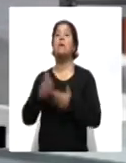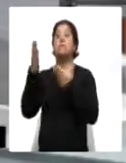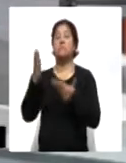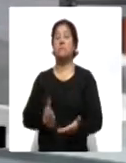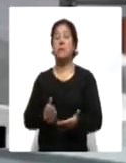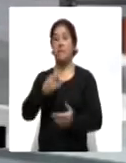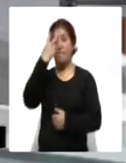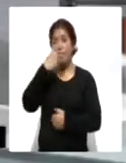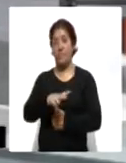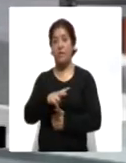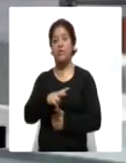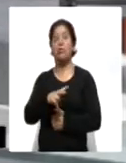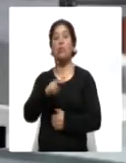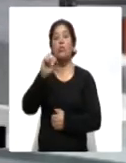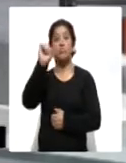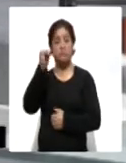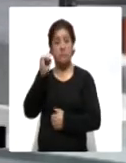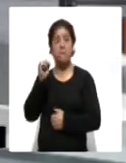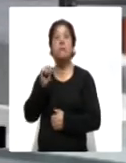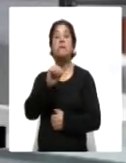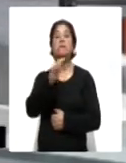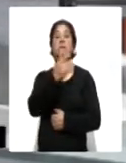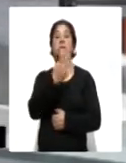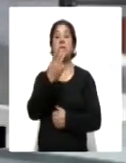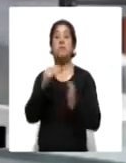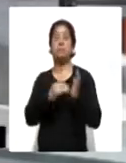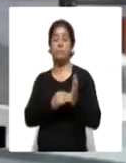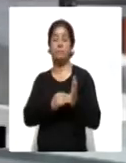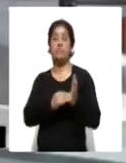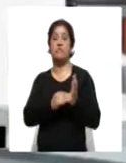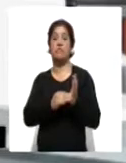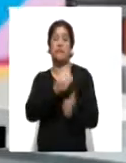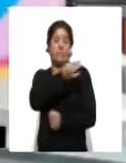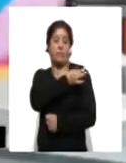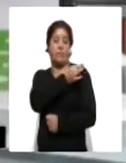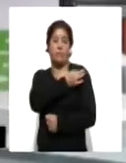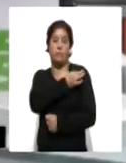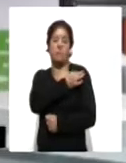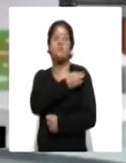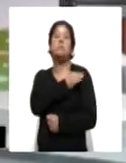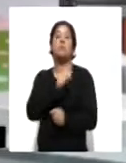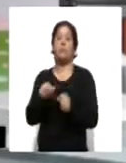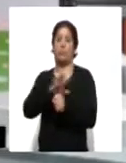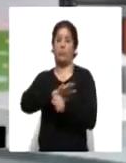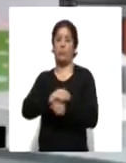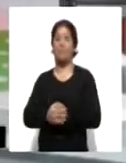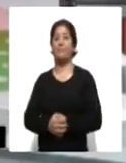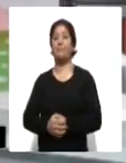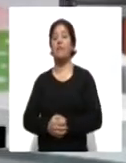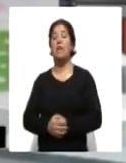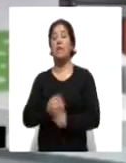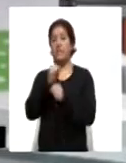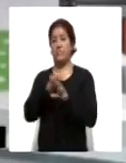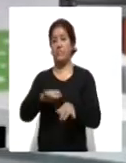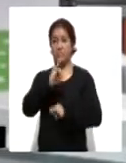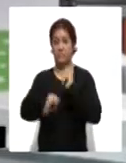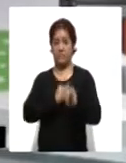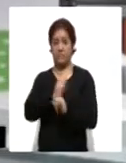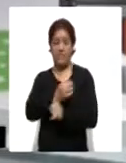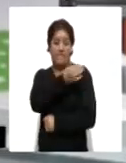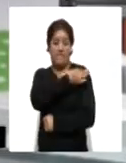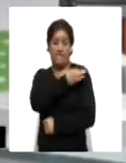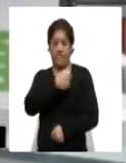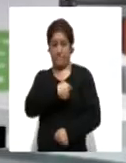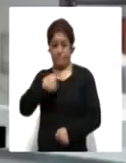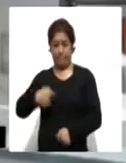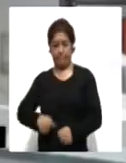en Tlaxcala, además se han COVID-19 Tlaxcala, han